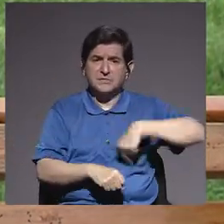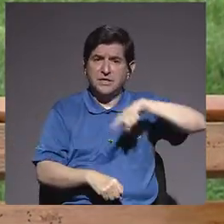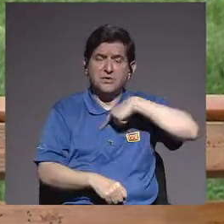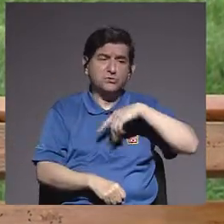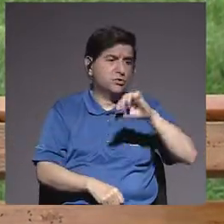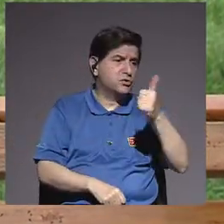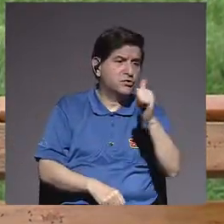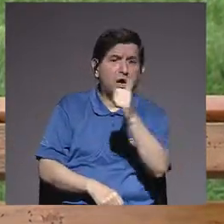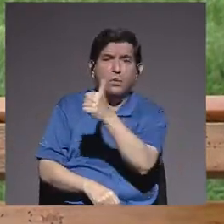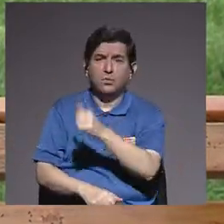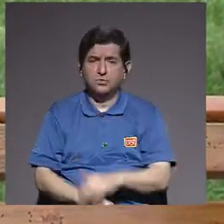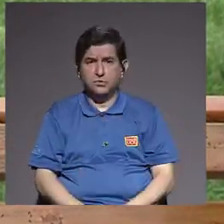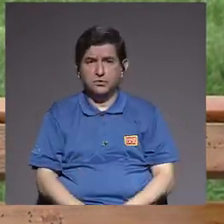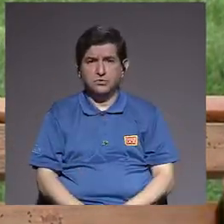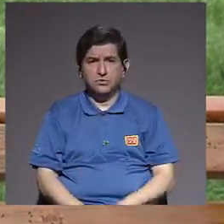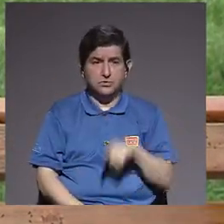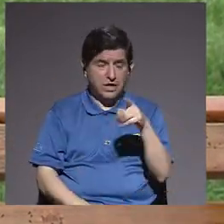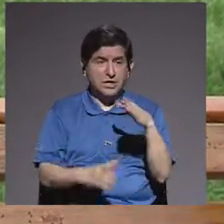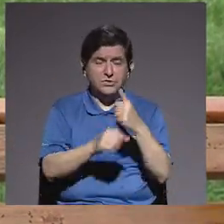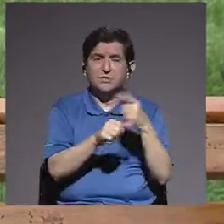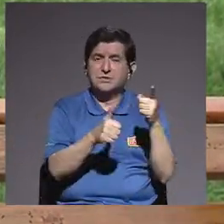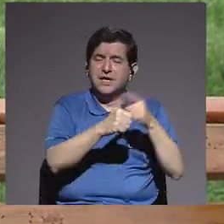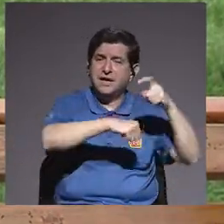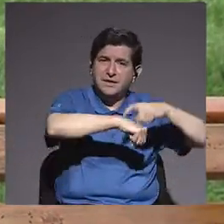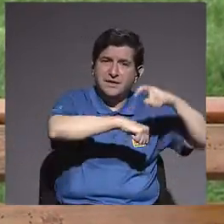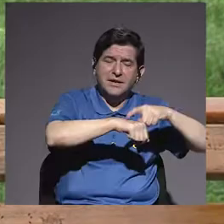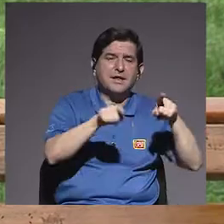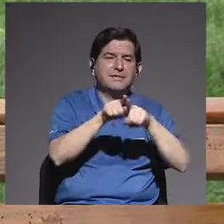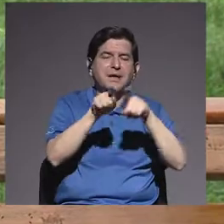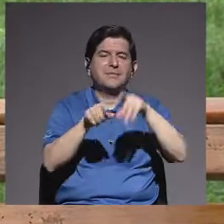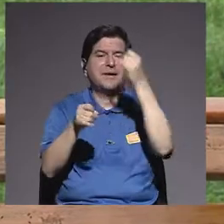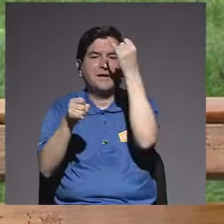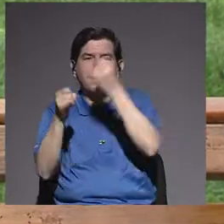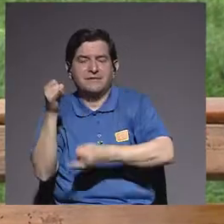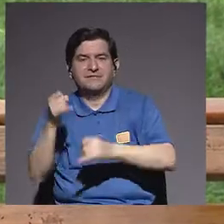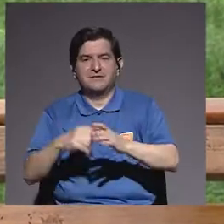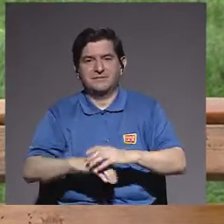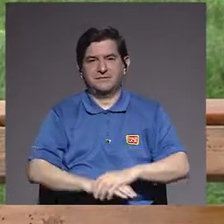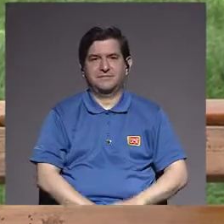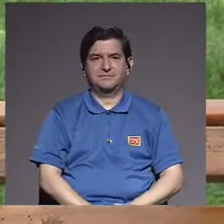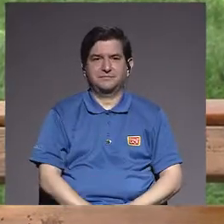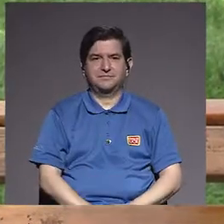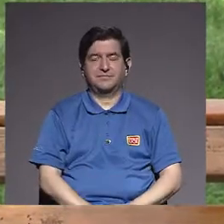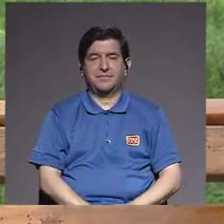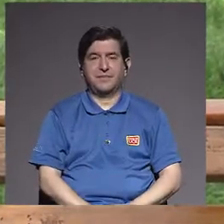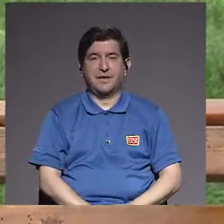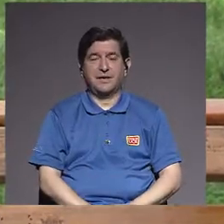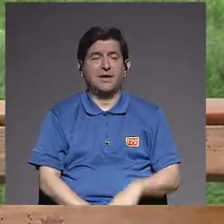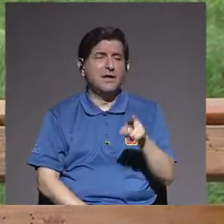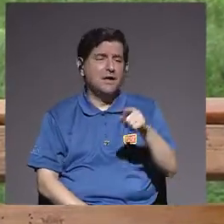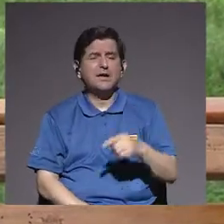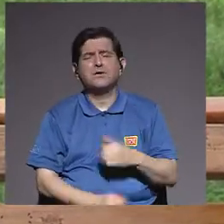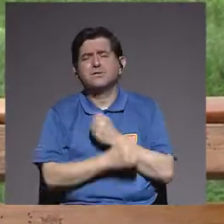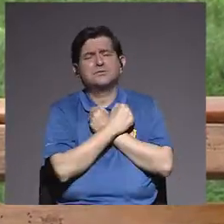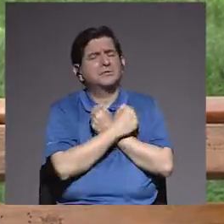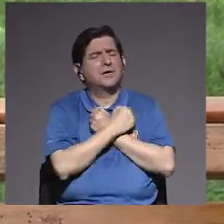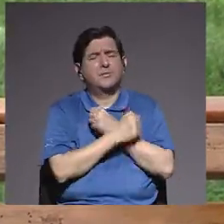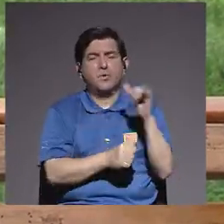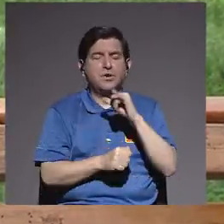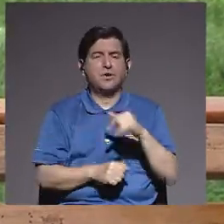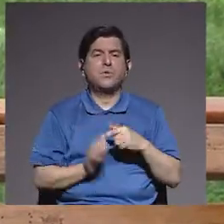final, es decir, esto que se hace en un principio, se hace en un final también y nos lo hicieron con mucho amor,